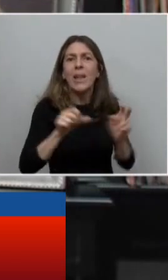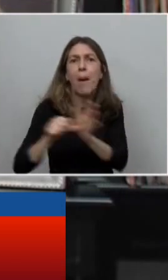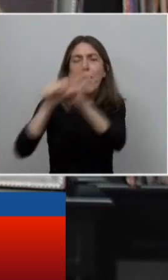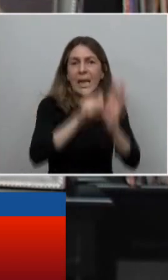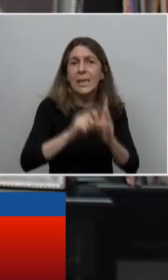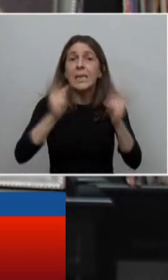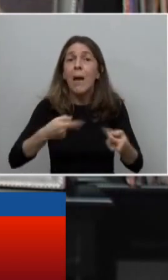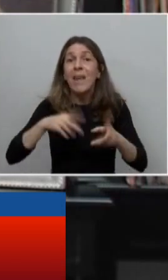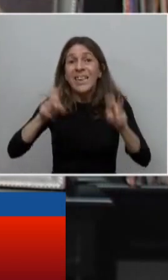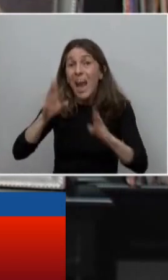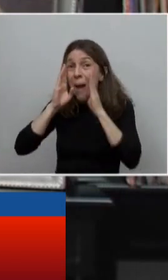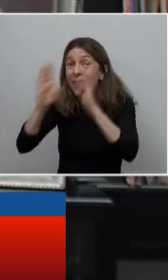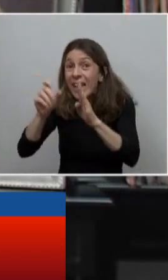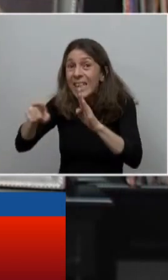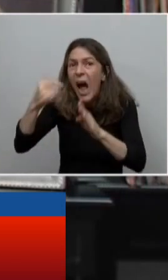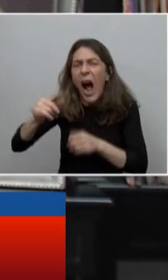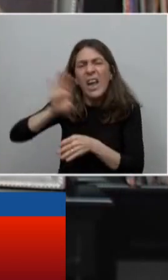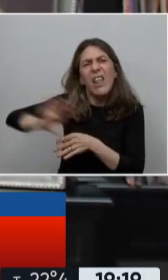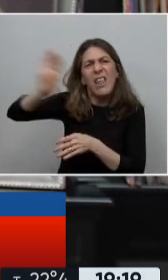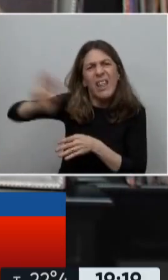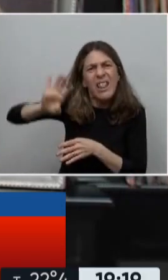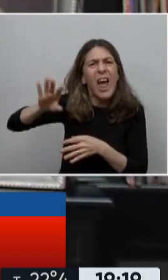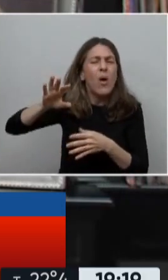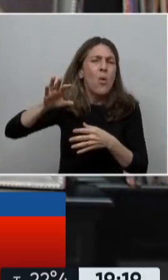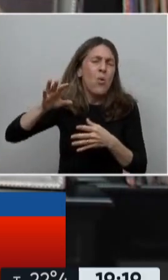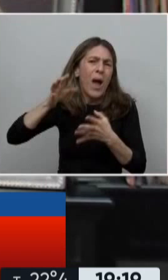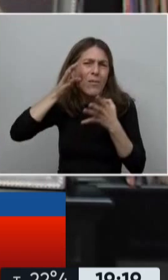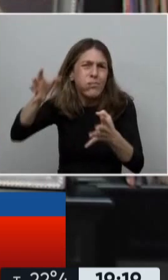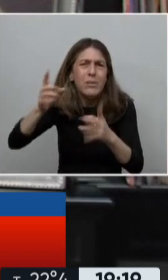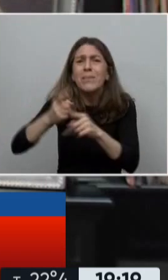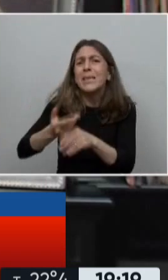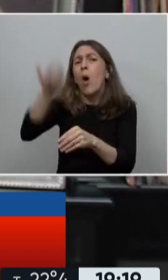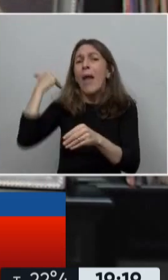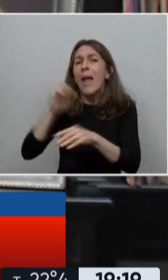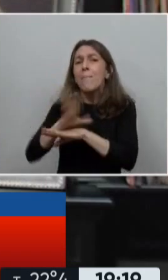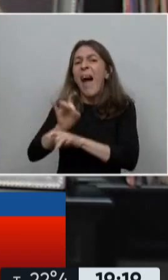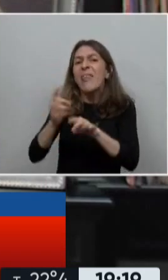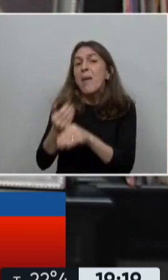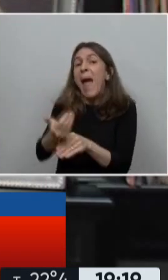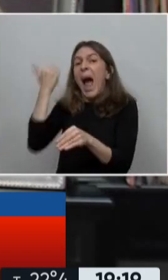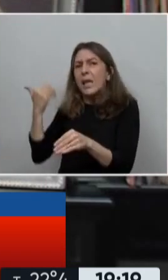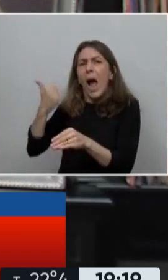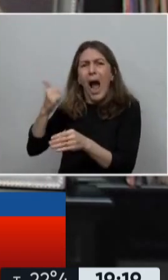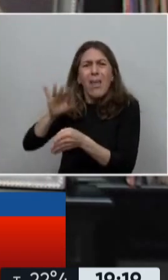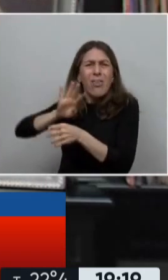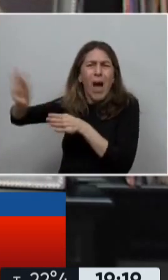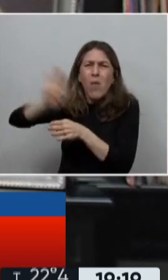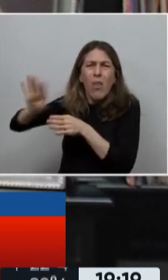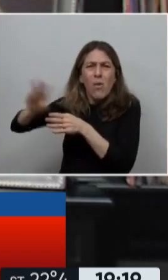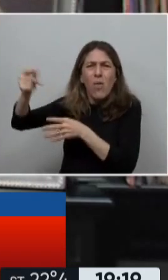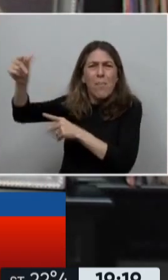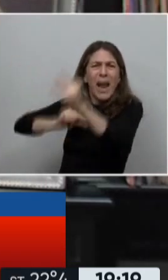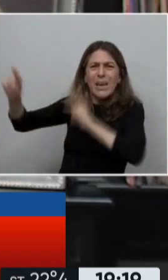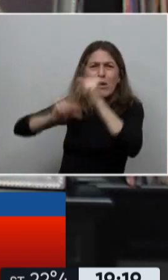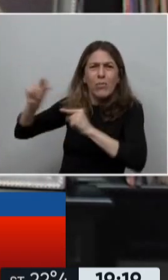a los fenómenos de sobreendeudamiento irresponsable provocados antes de la pandemia y agravados por la